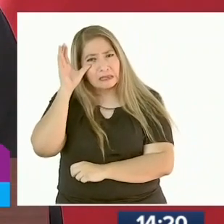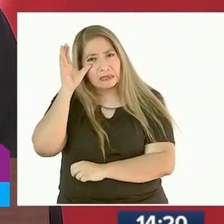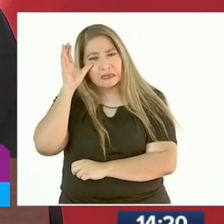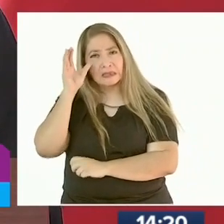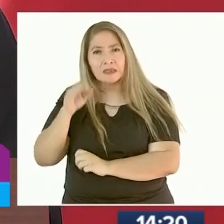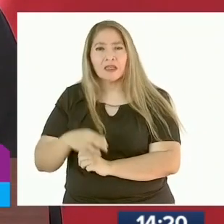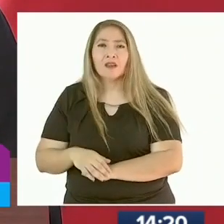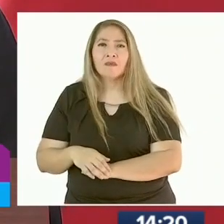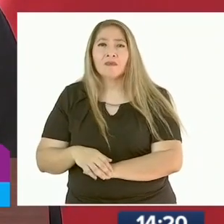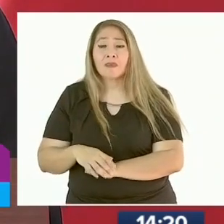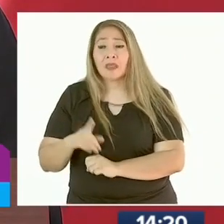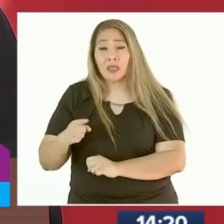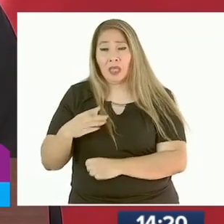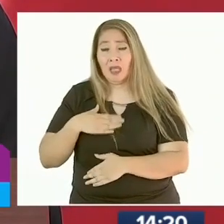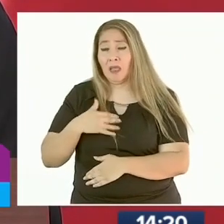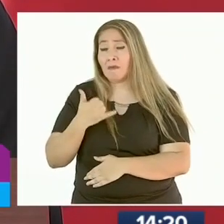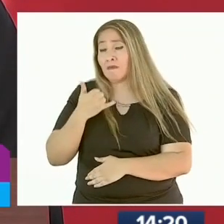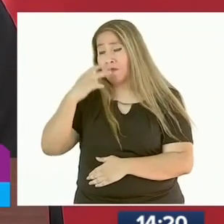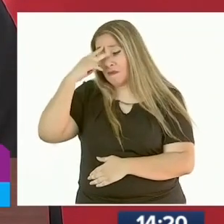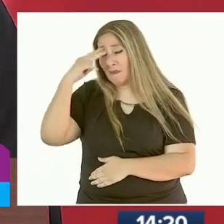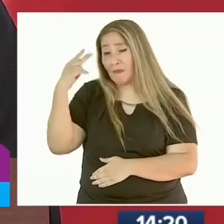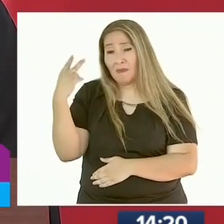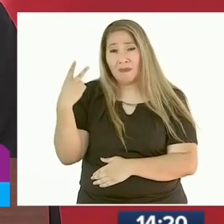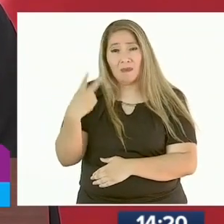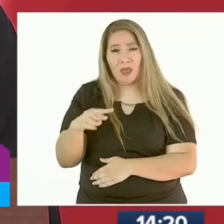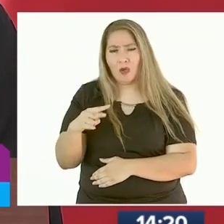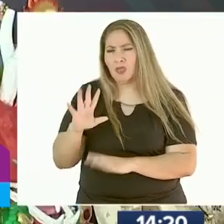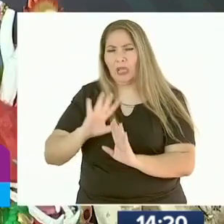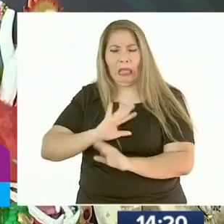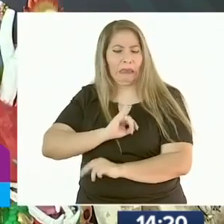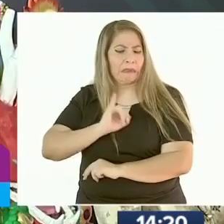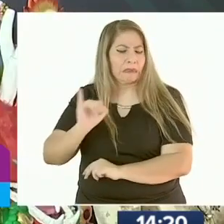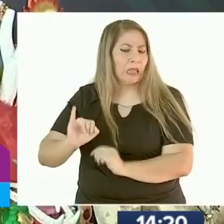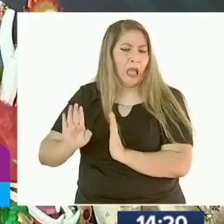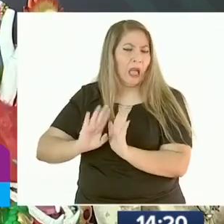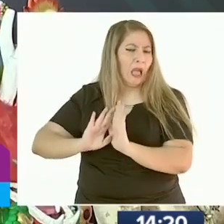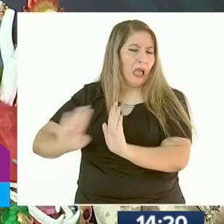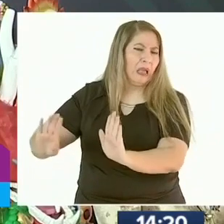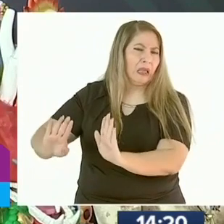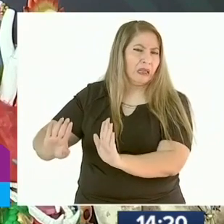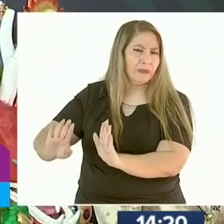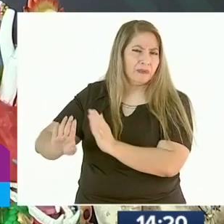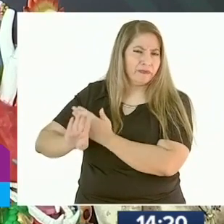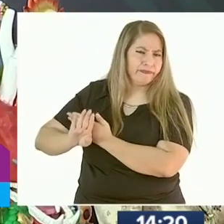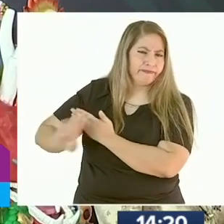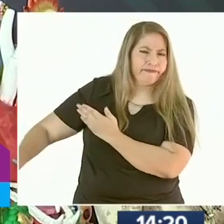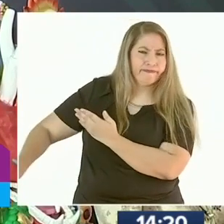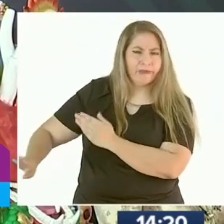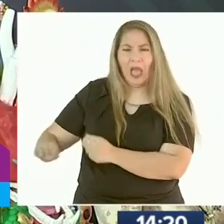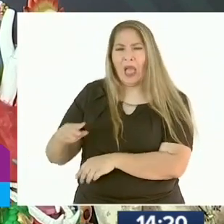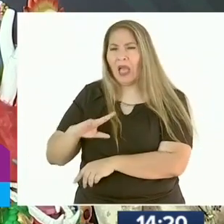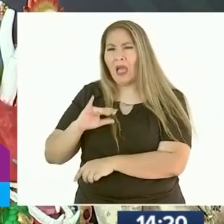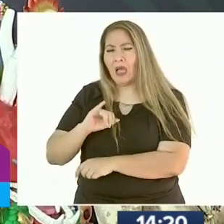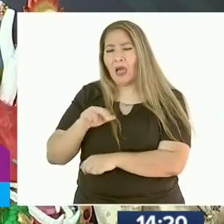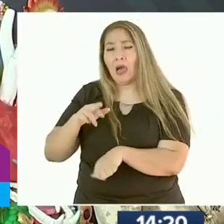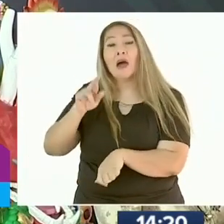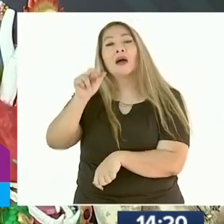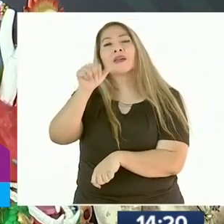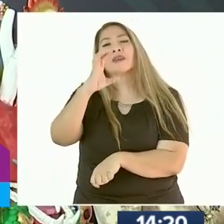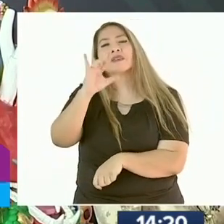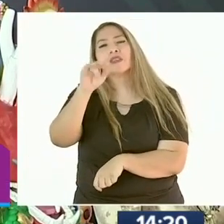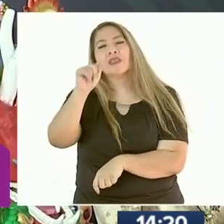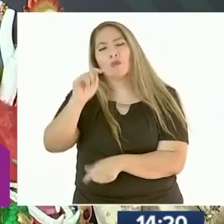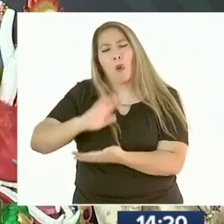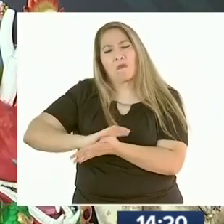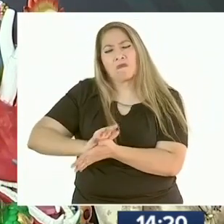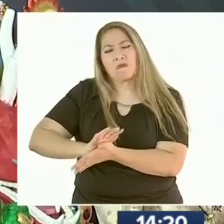de que el Estado mexicano no permitirá nunca más el racismo, la